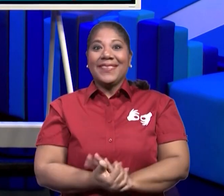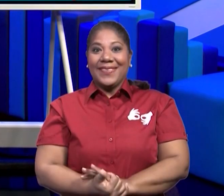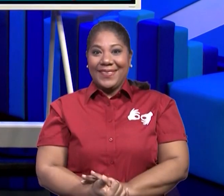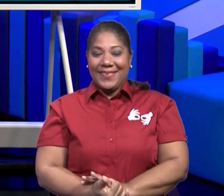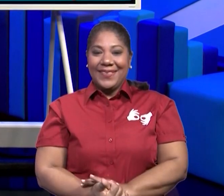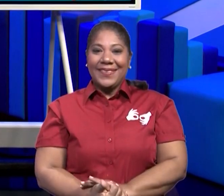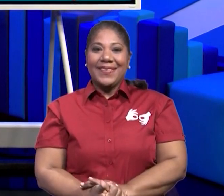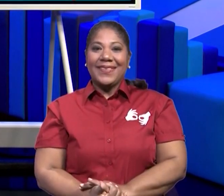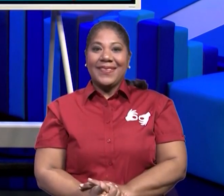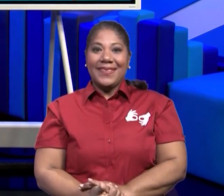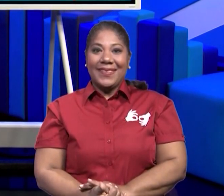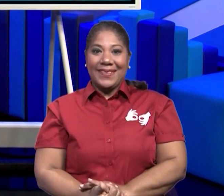viviendas.